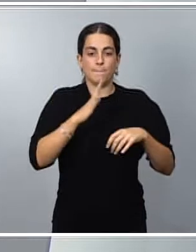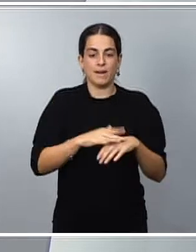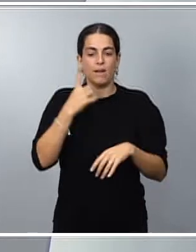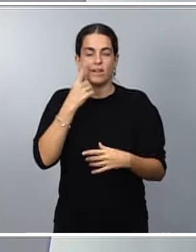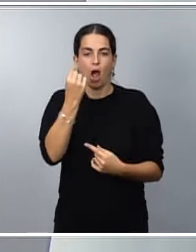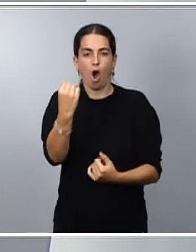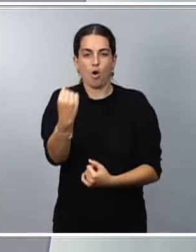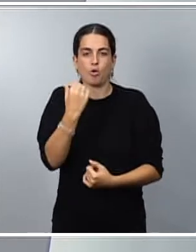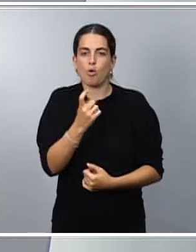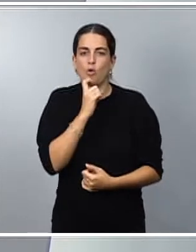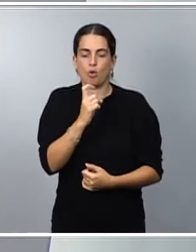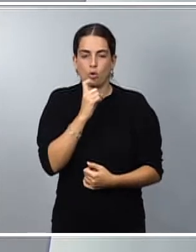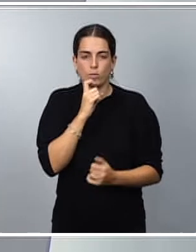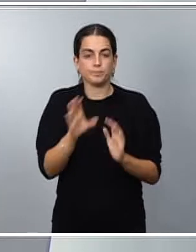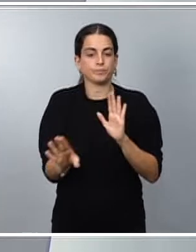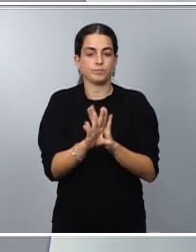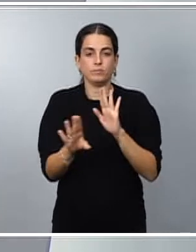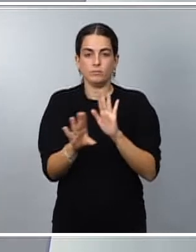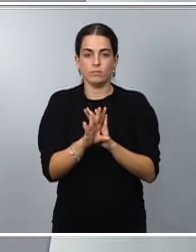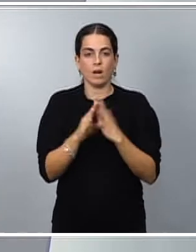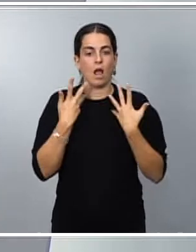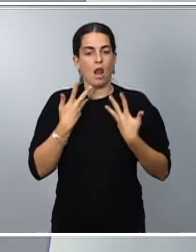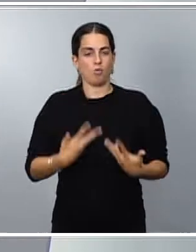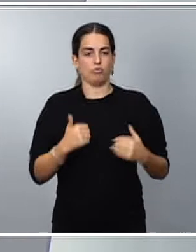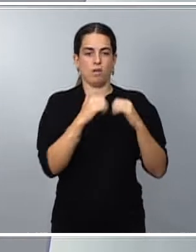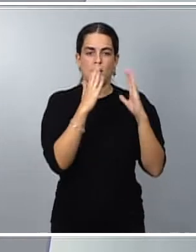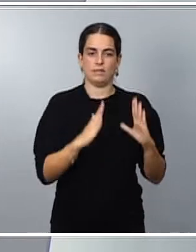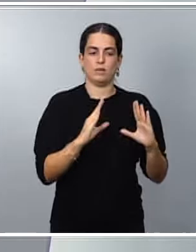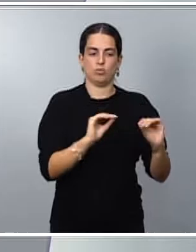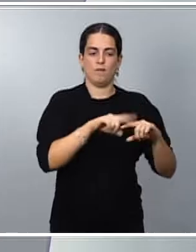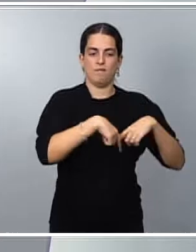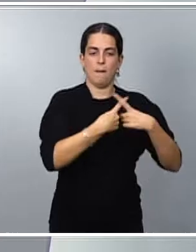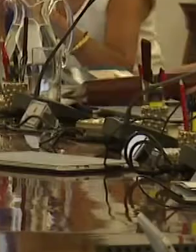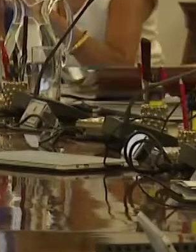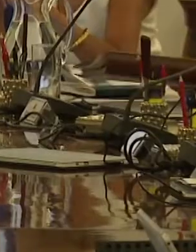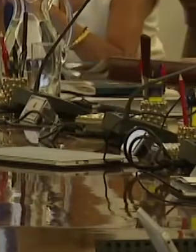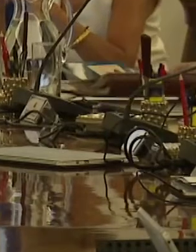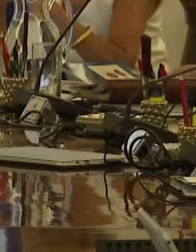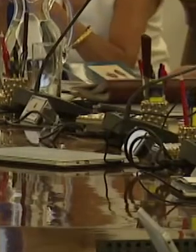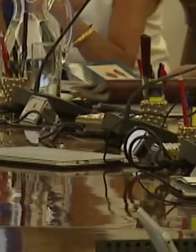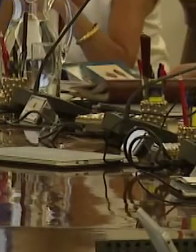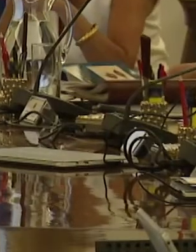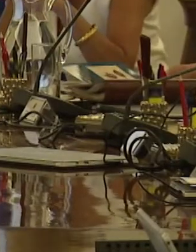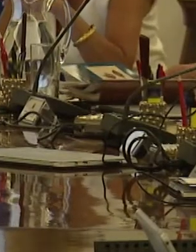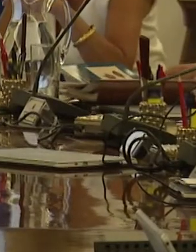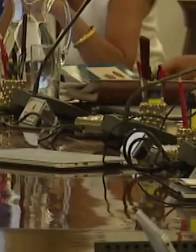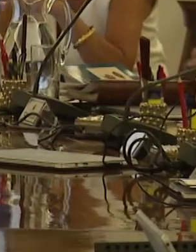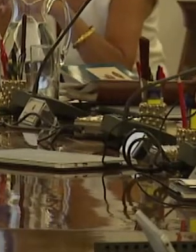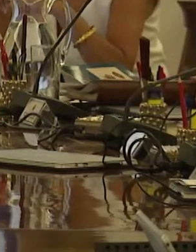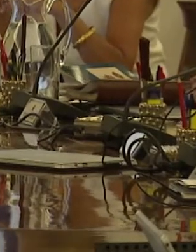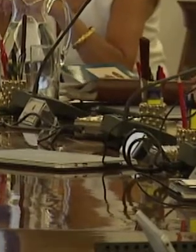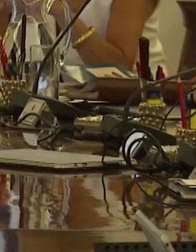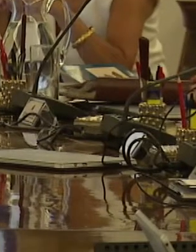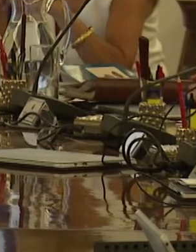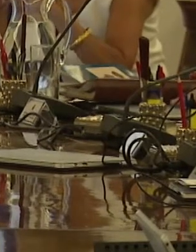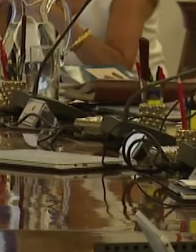preservando el confort de las familias, preservando el tejido productivo? ¿Cómo se estructura nuestra respuesta? Pues de